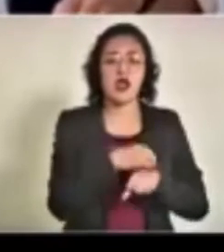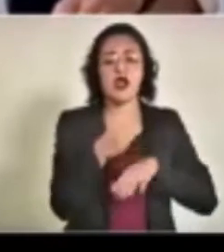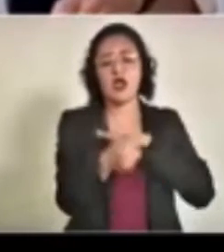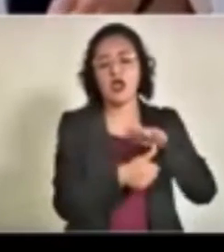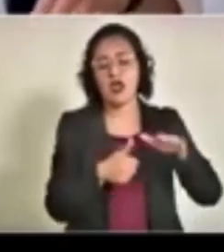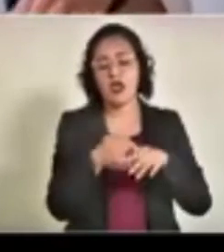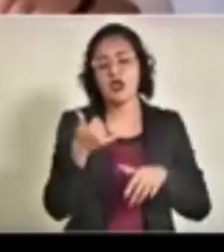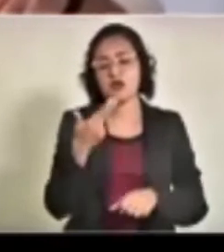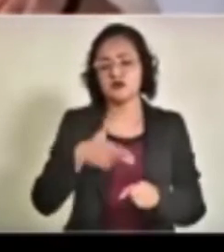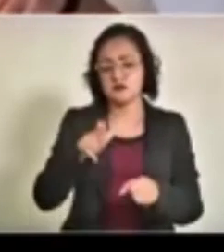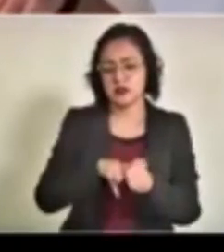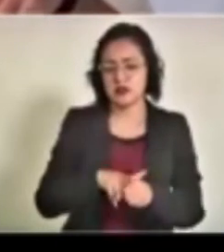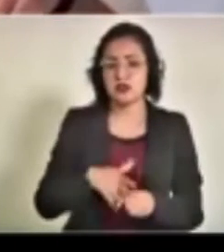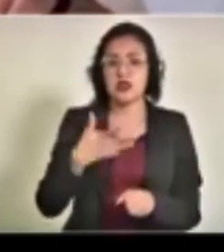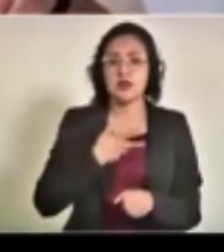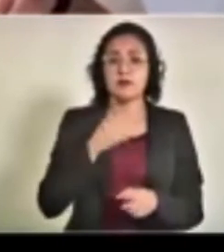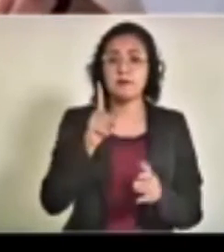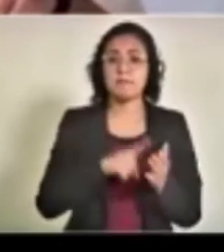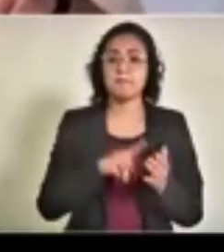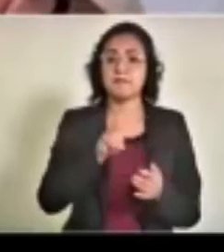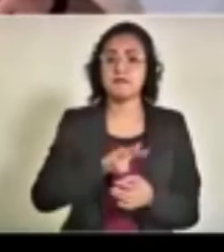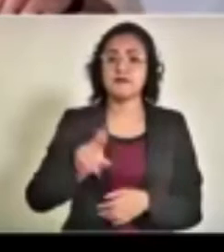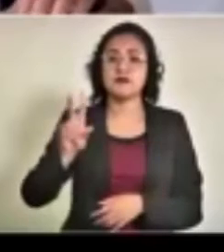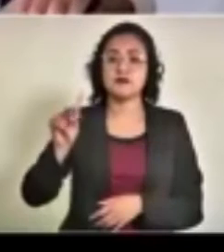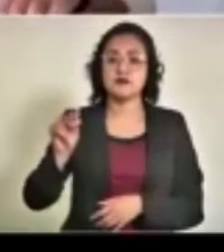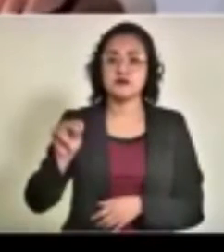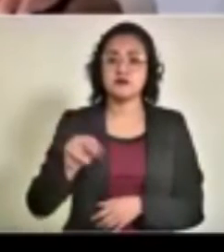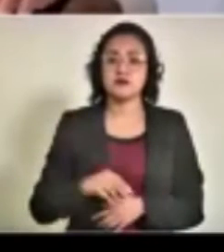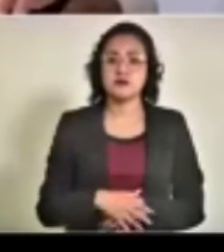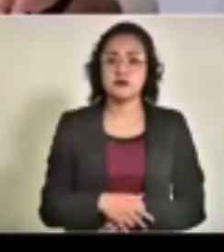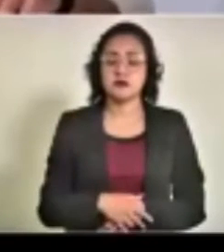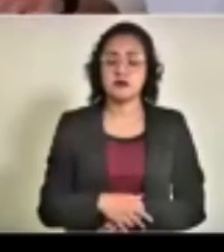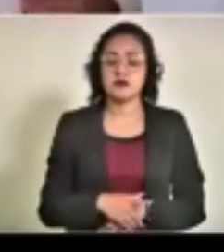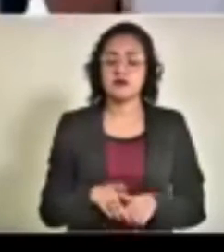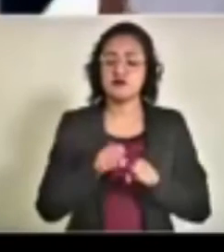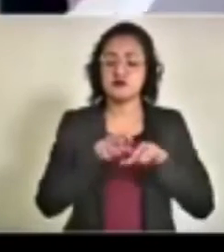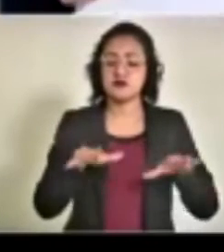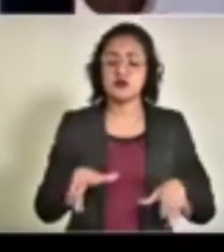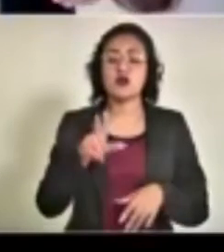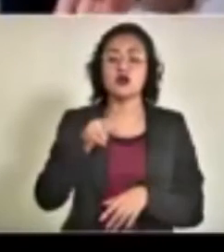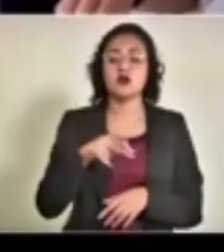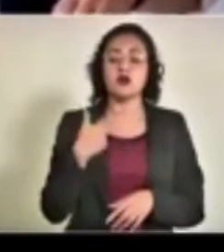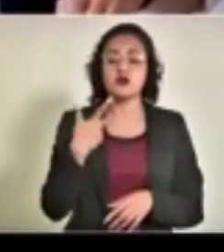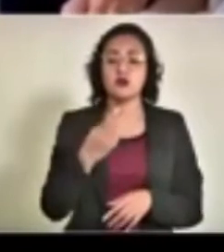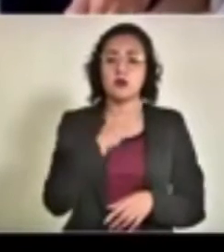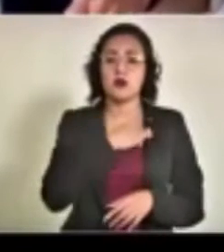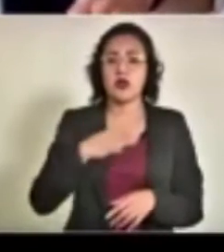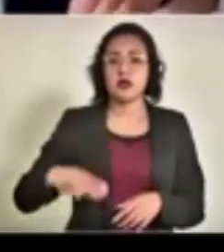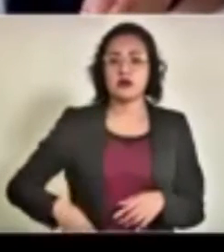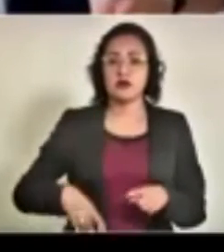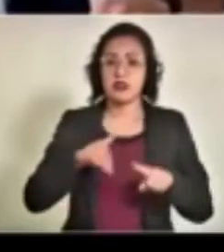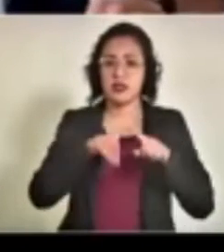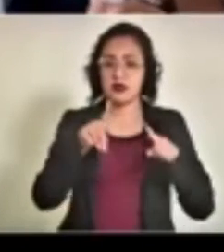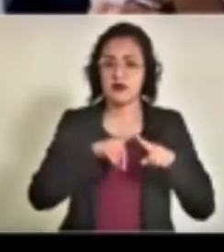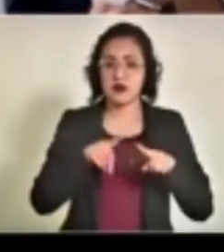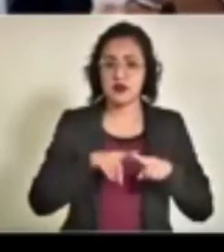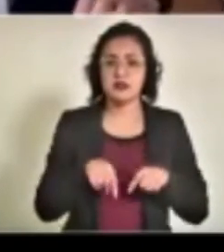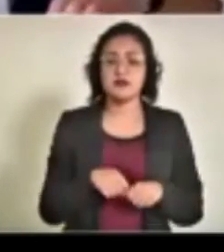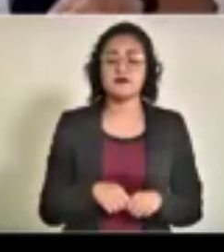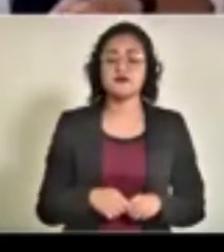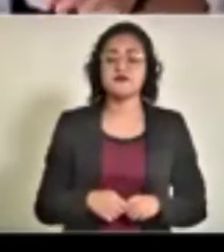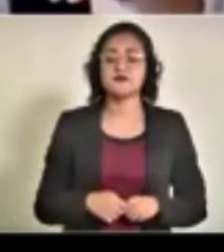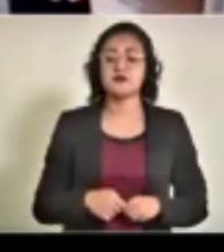ambulatorios hospitalizados, tenemos 1.380 distribuidos en 88 municipios. La